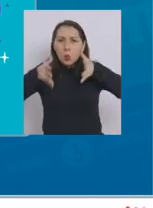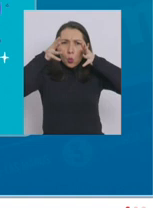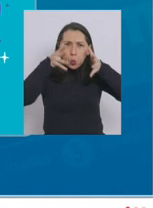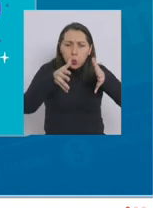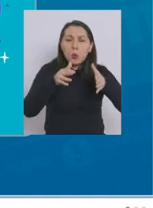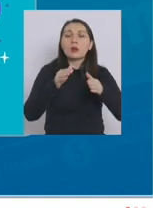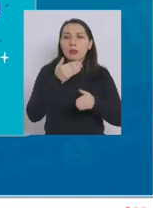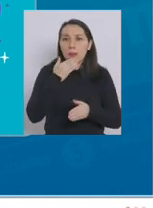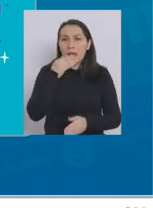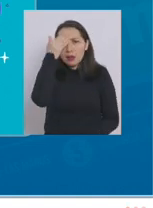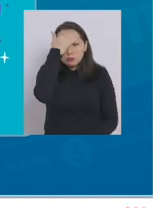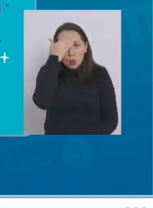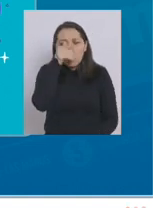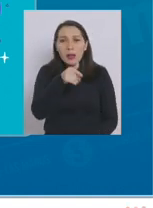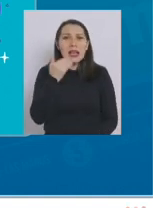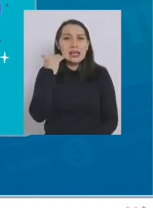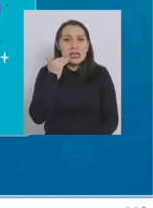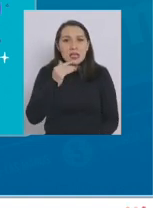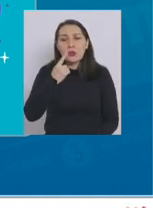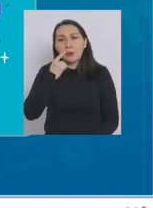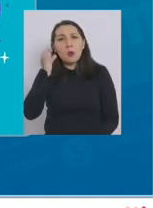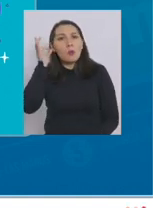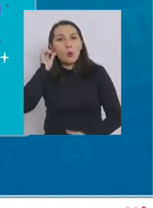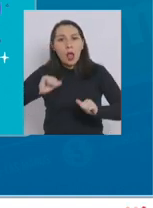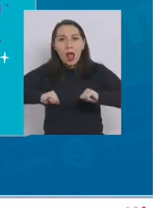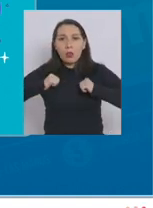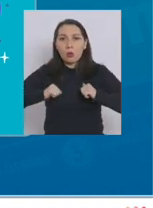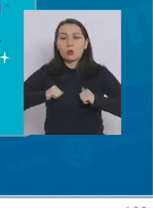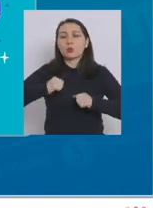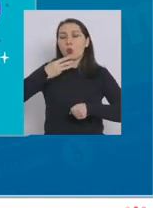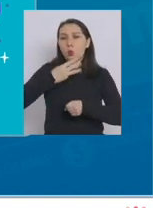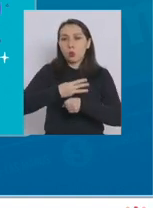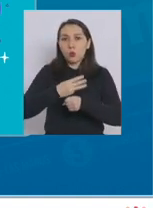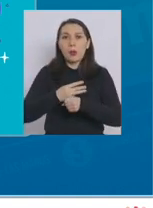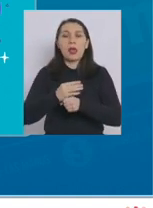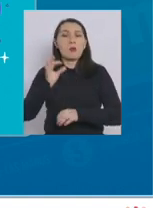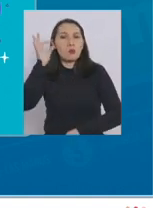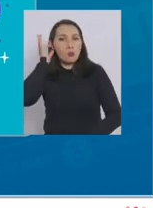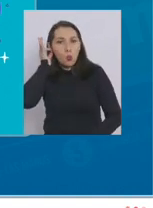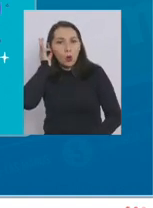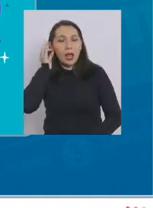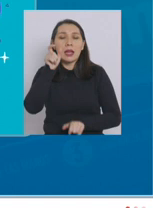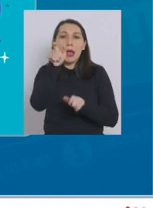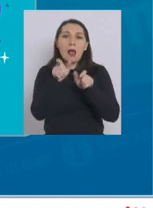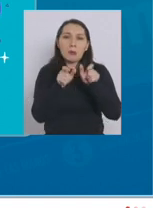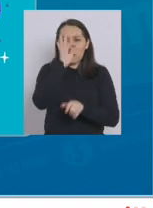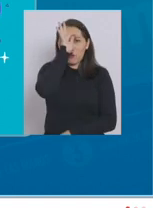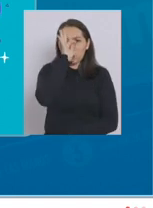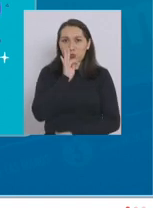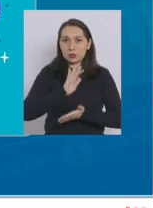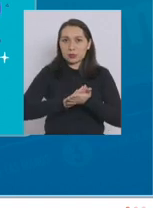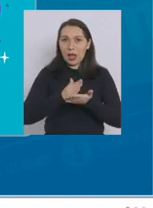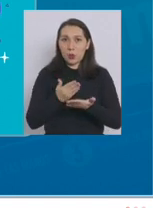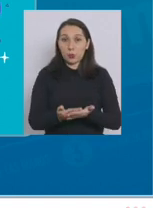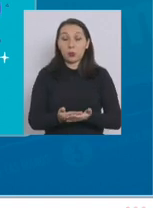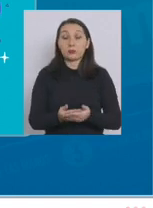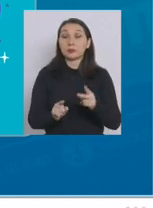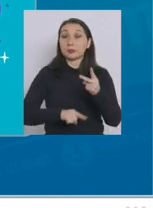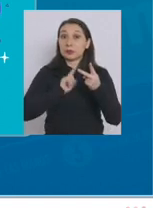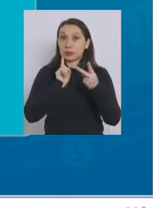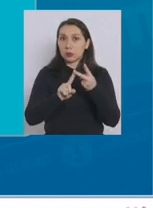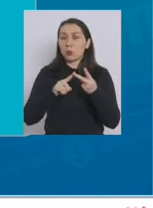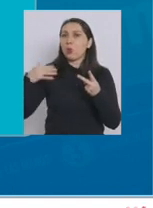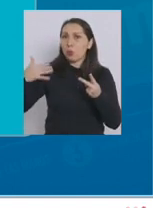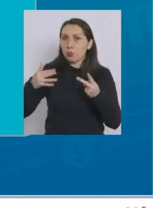principalmente en los niños, niñas, adolescentes, adultos mayores, mujeres y personal de salud. El segundo